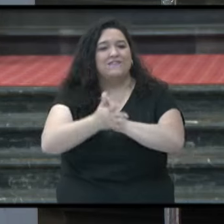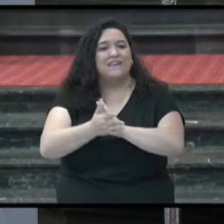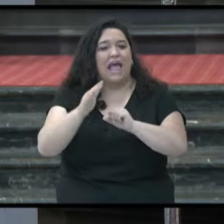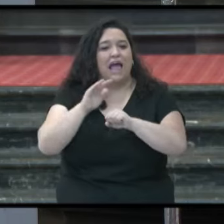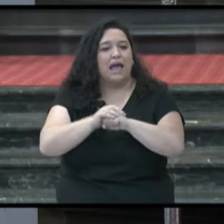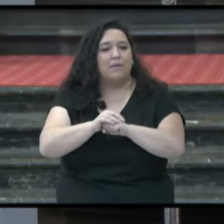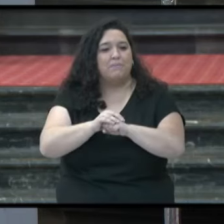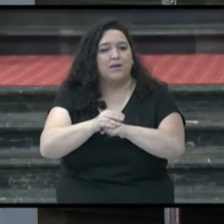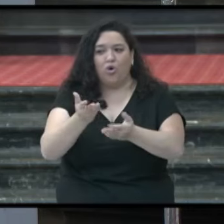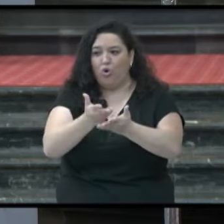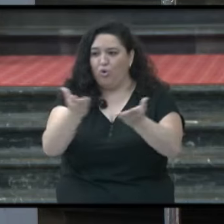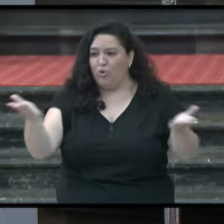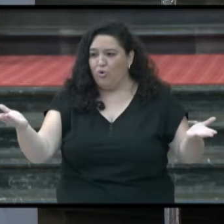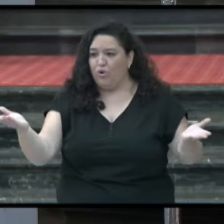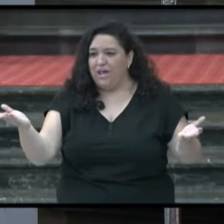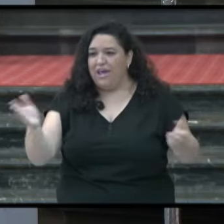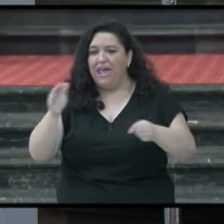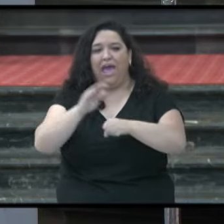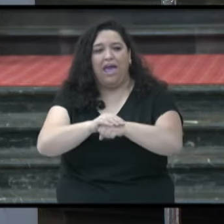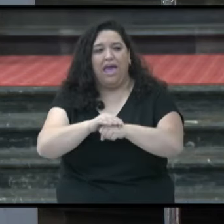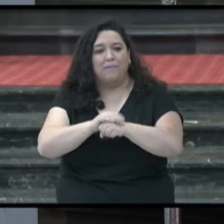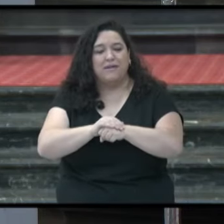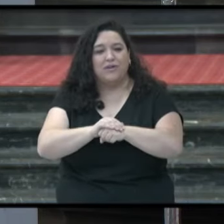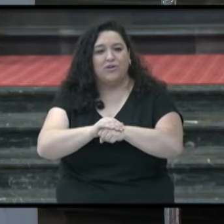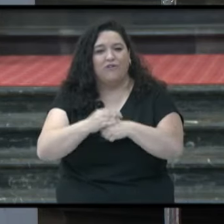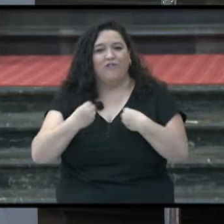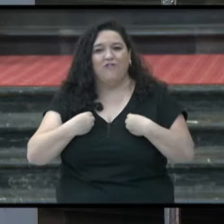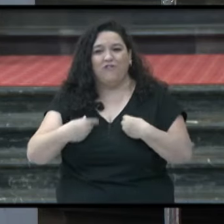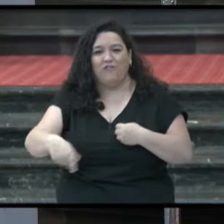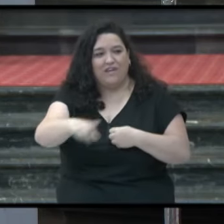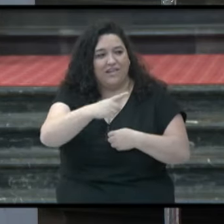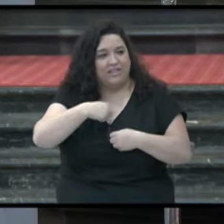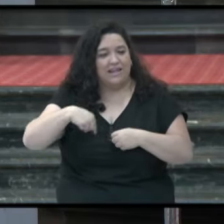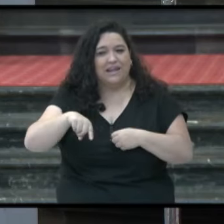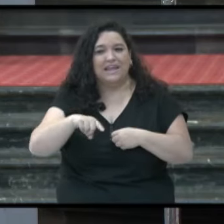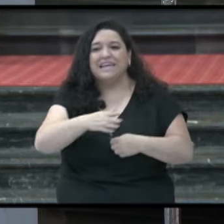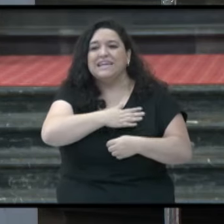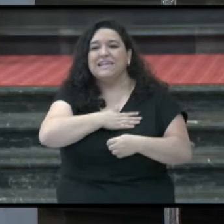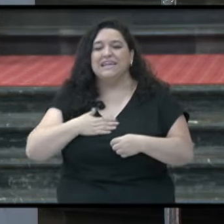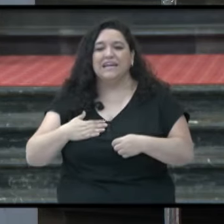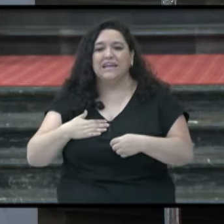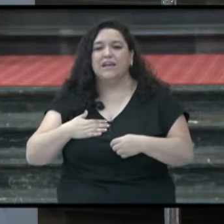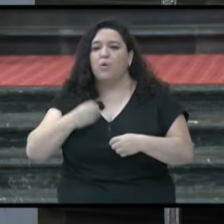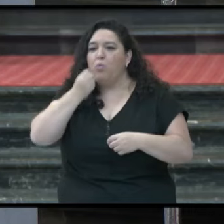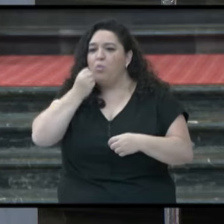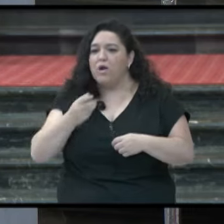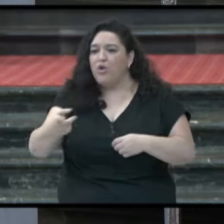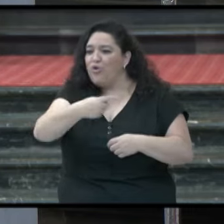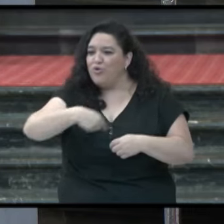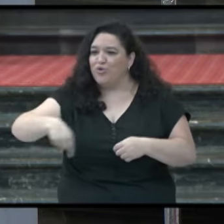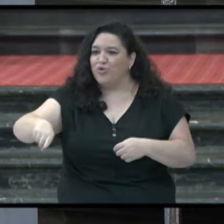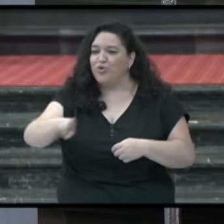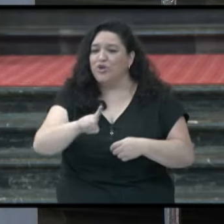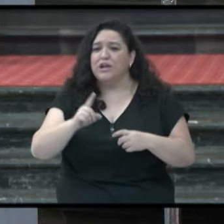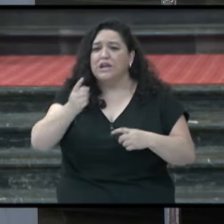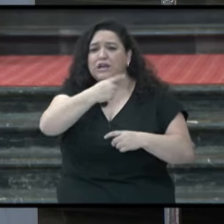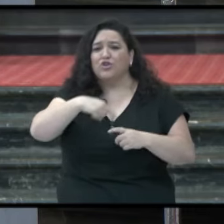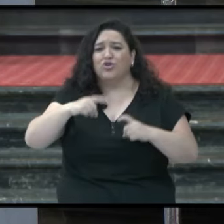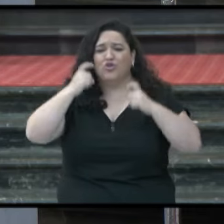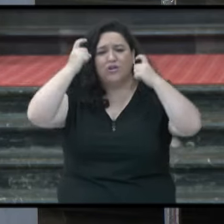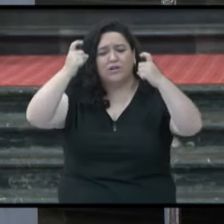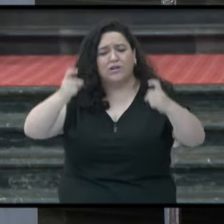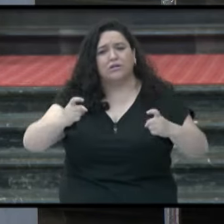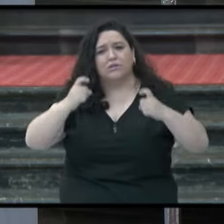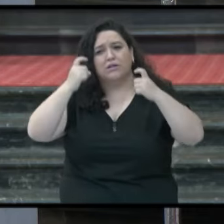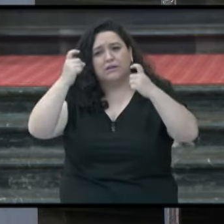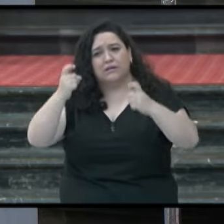es amigo de la vida, quiere nuestro bien. Y nosotros nos empeñamos de una o de